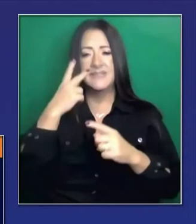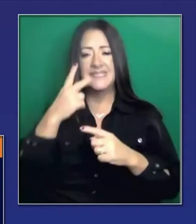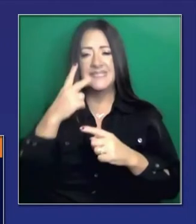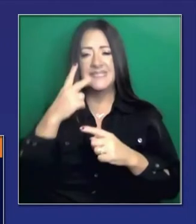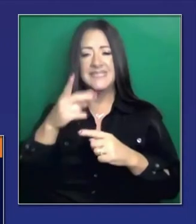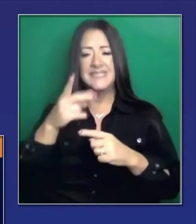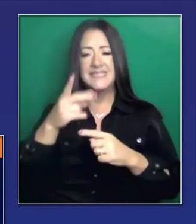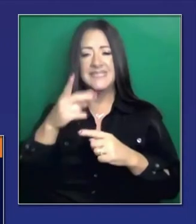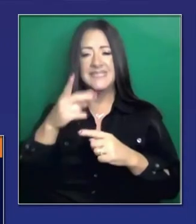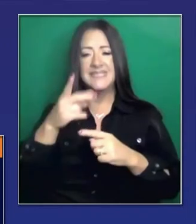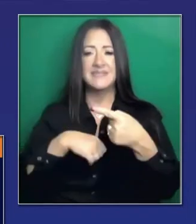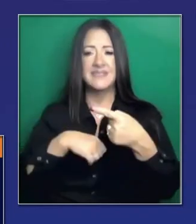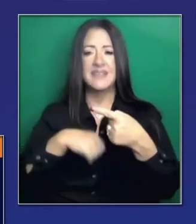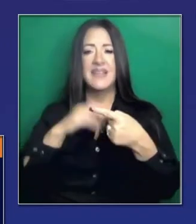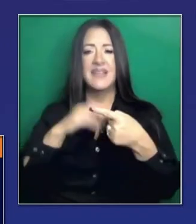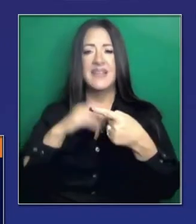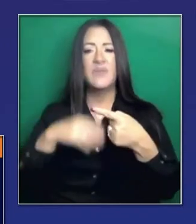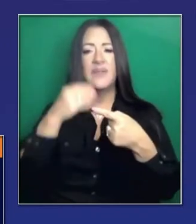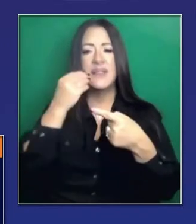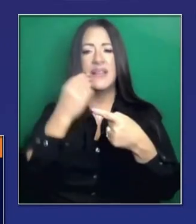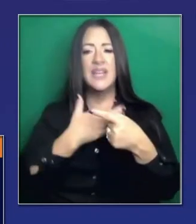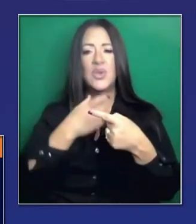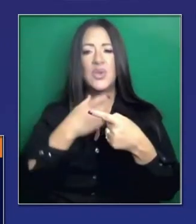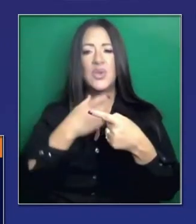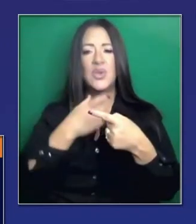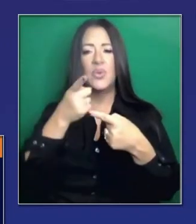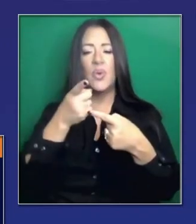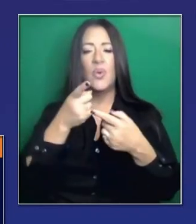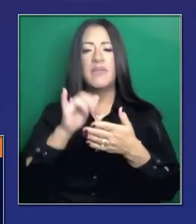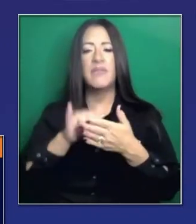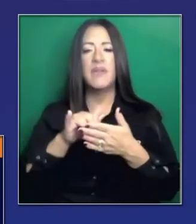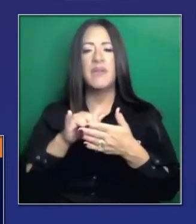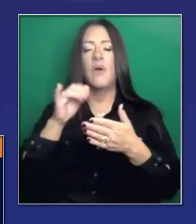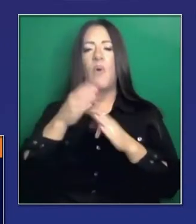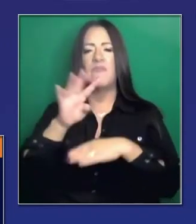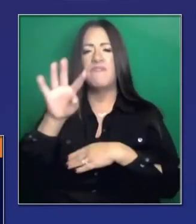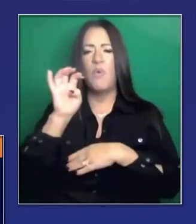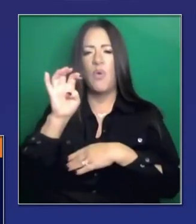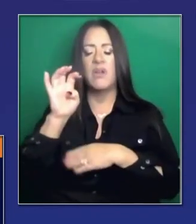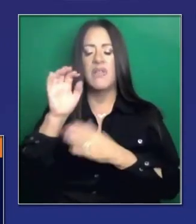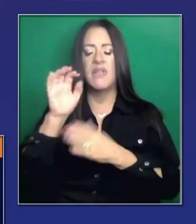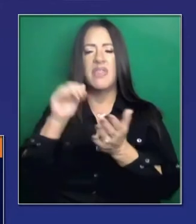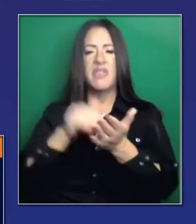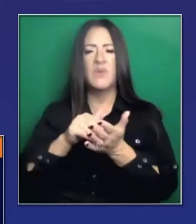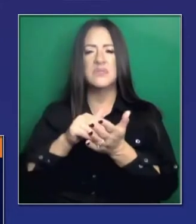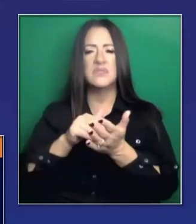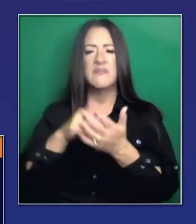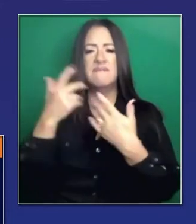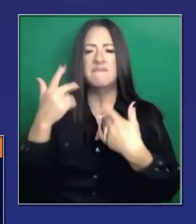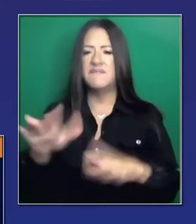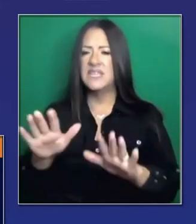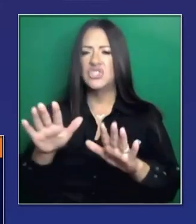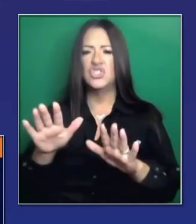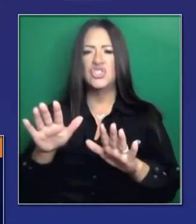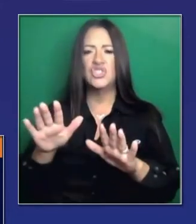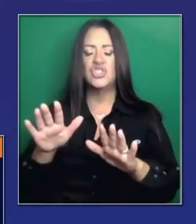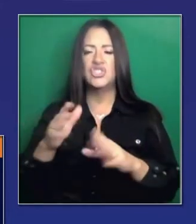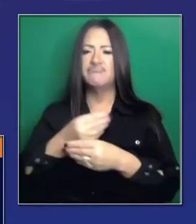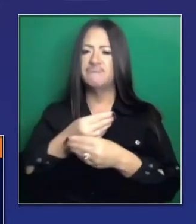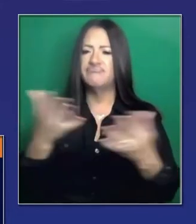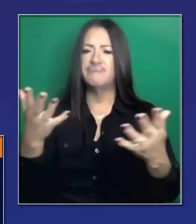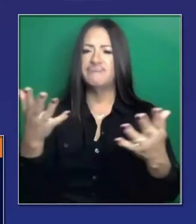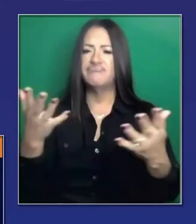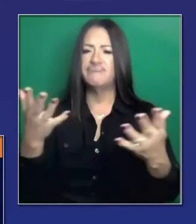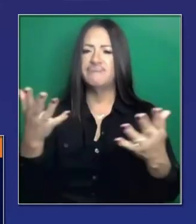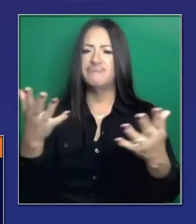Hemos experimentado más y más retos. Para ser franco con usted. Con la distribución de Moderna. En este sentido. Moderna. Moderna.